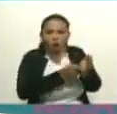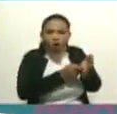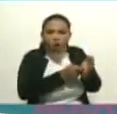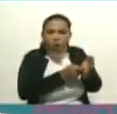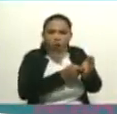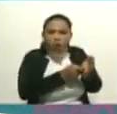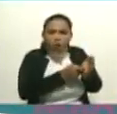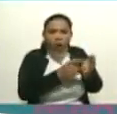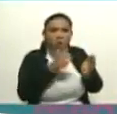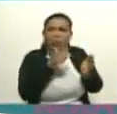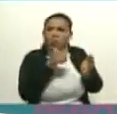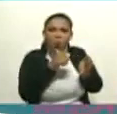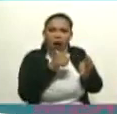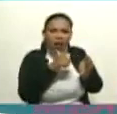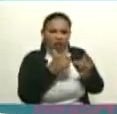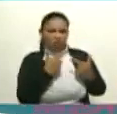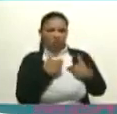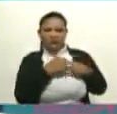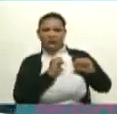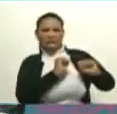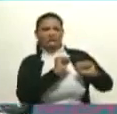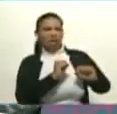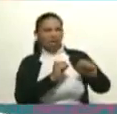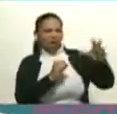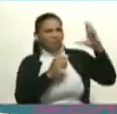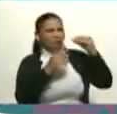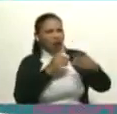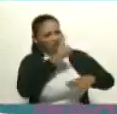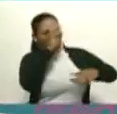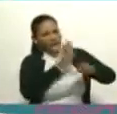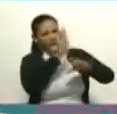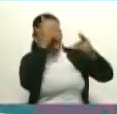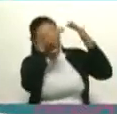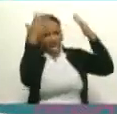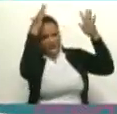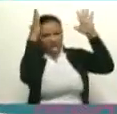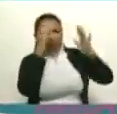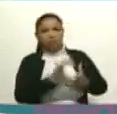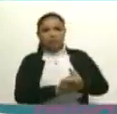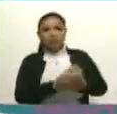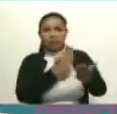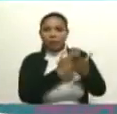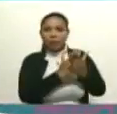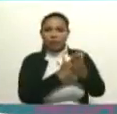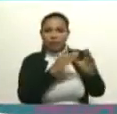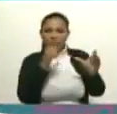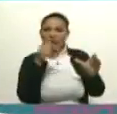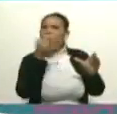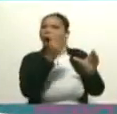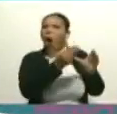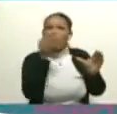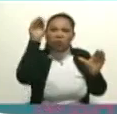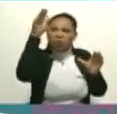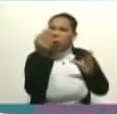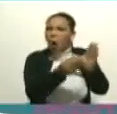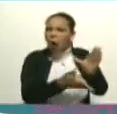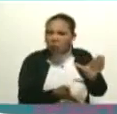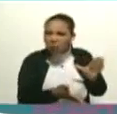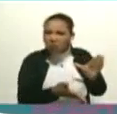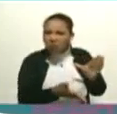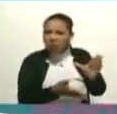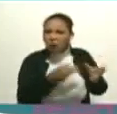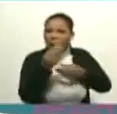de intolerancia, que yo no soporte nada de lo que tú digas ni tú atiendas nada de lo que yo diga. ¿Hacia dónde nos conduciría? ¿Ah?